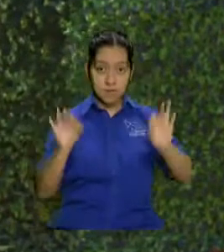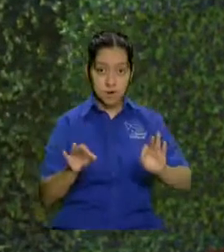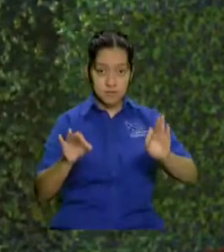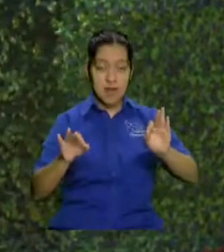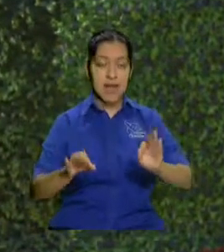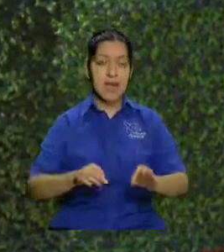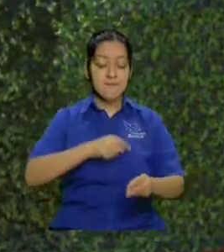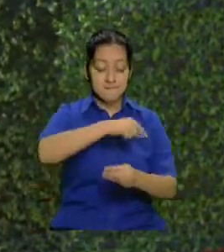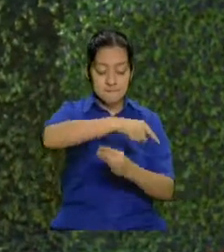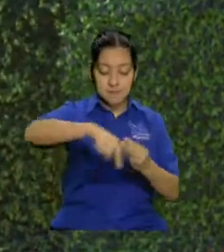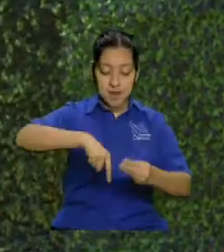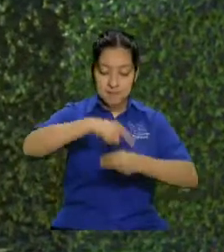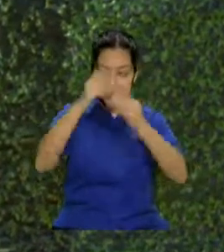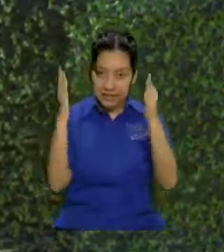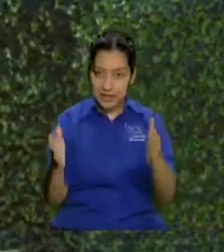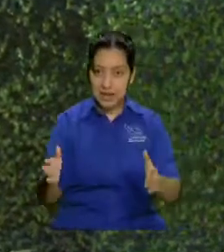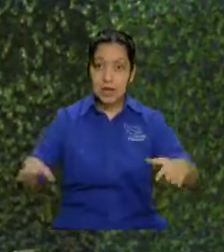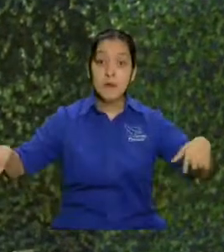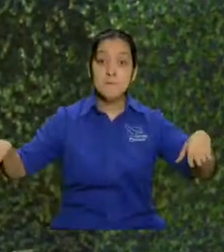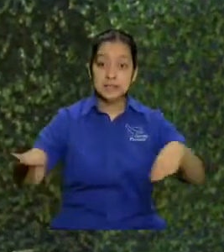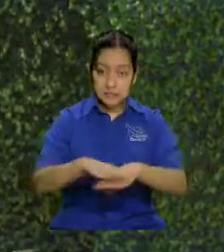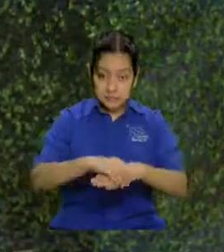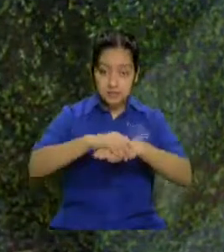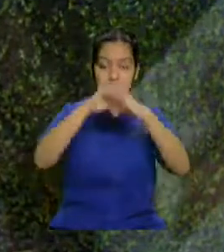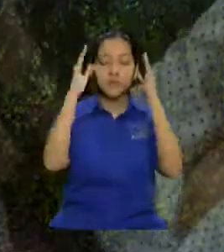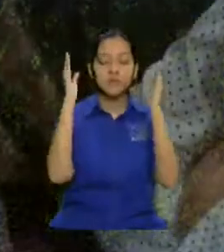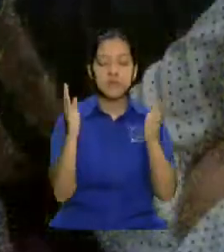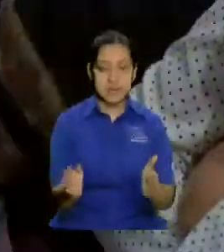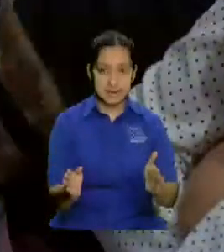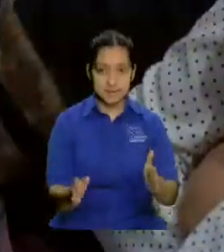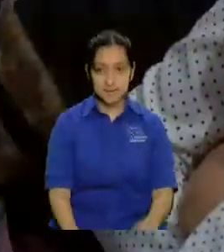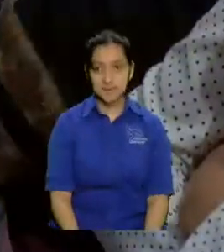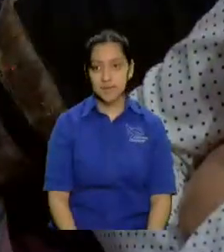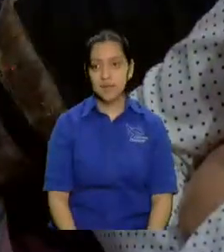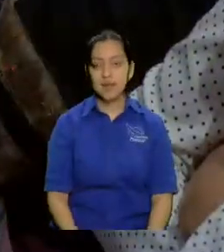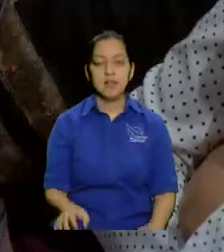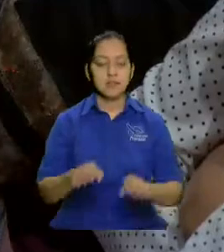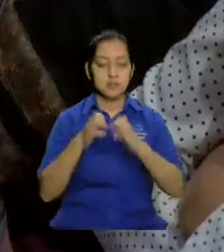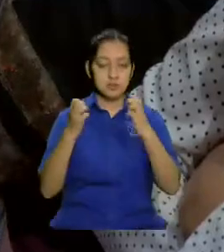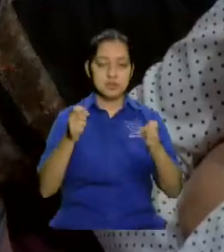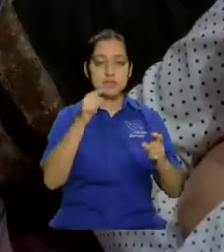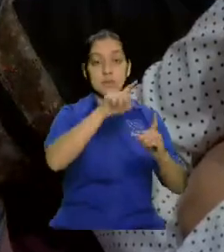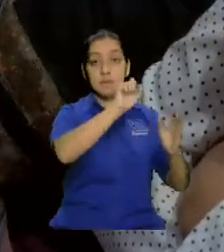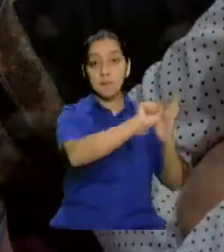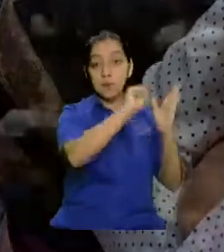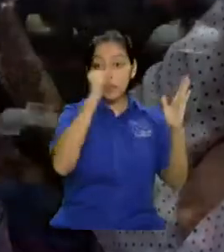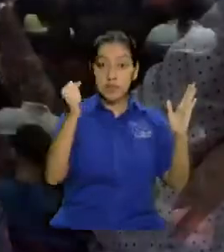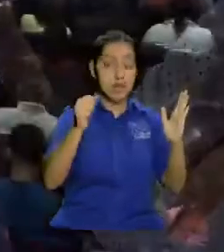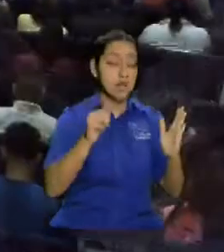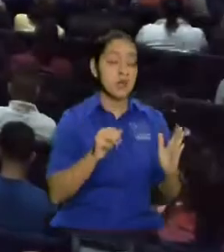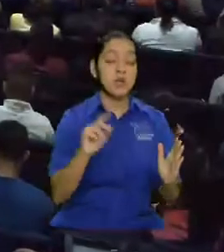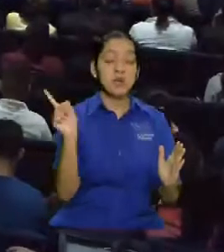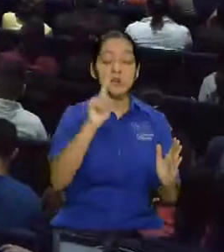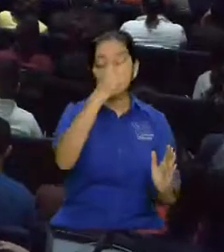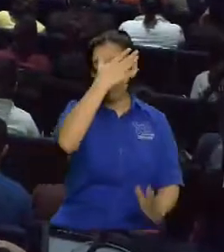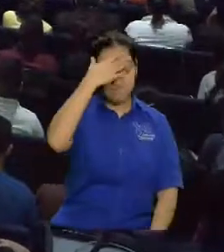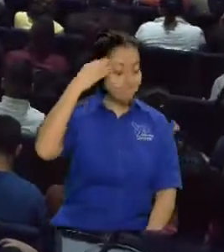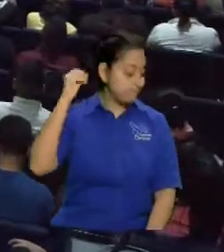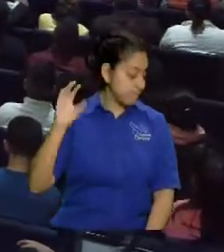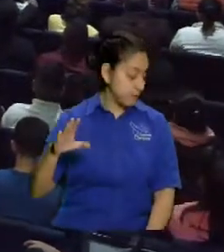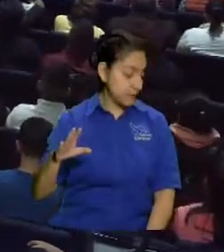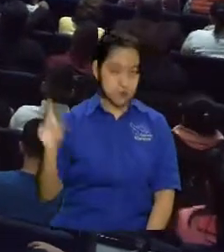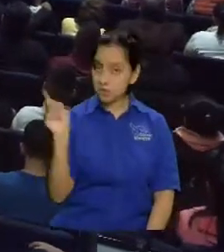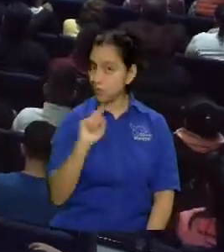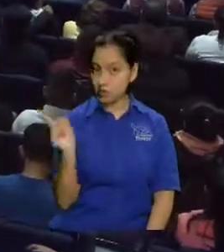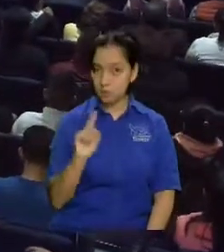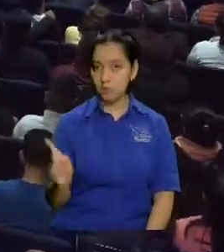matrimonial, de eso estamos hablando. Entonces puerta no se nos debe de olvidar y tengo que mencionarlo